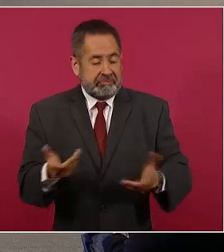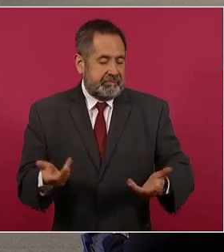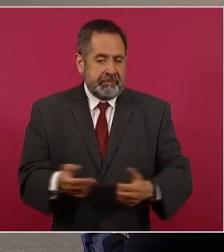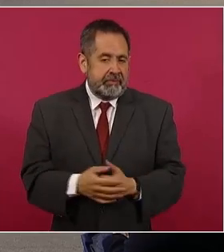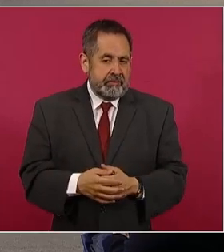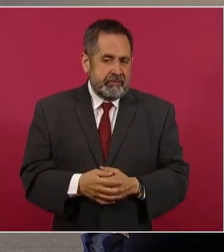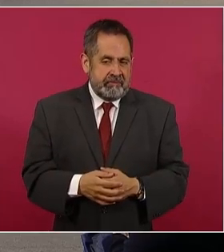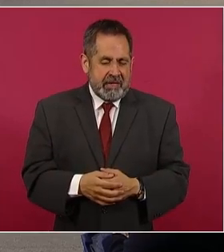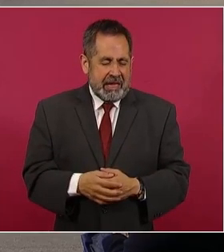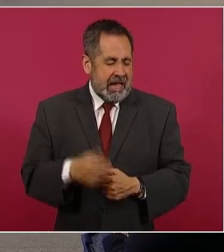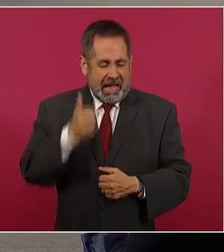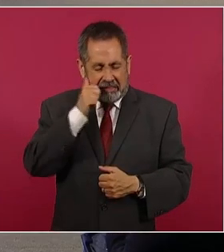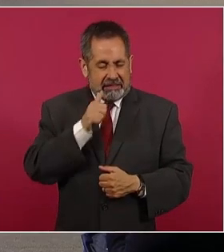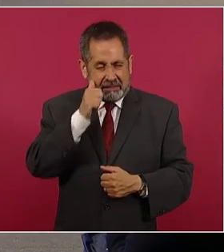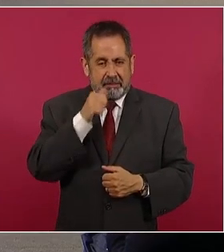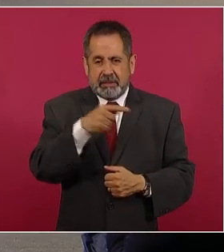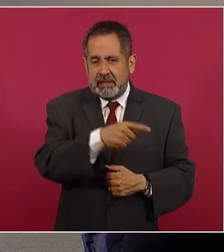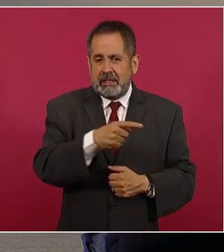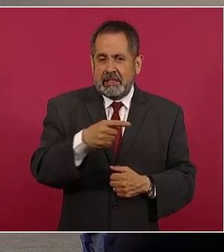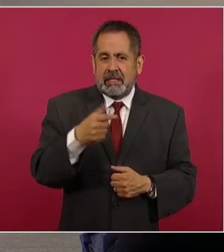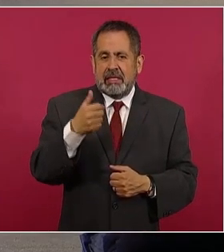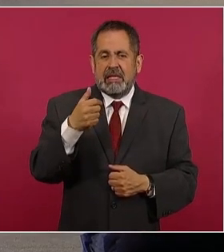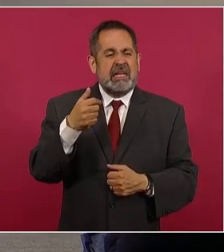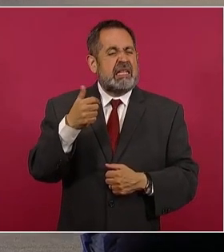Siempre, cada seis meses,